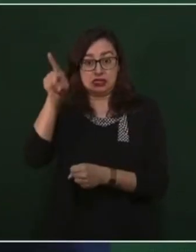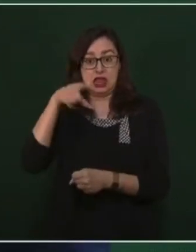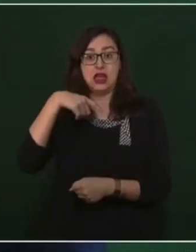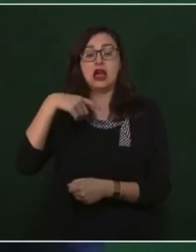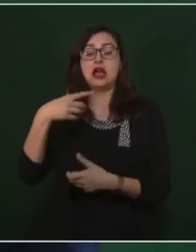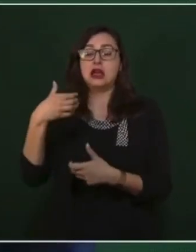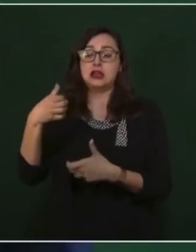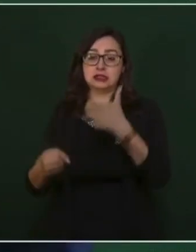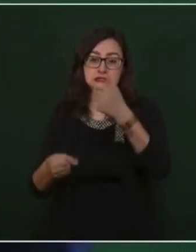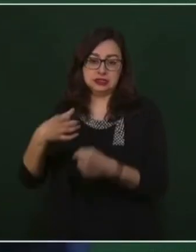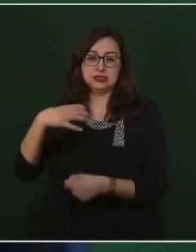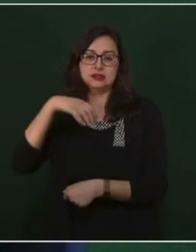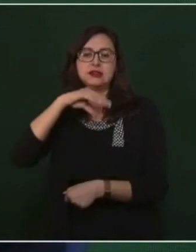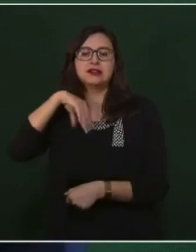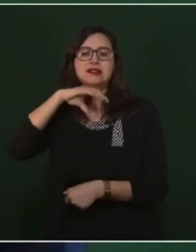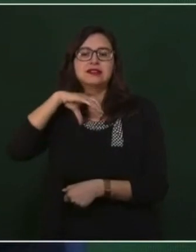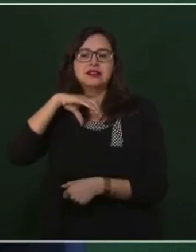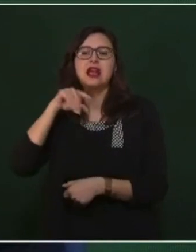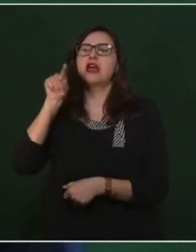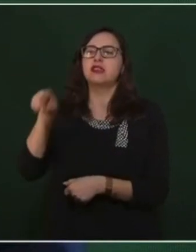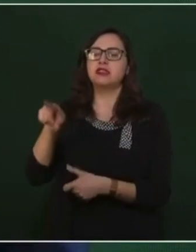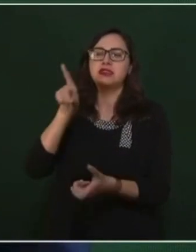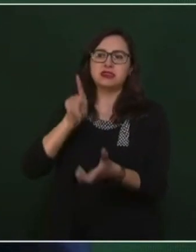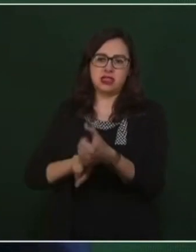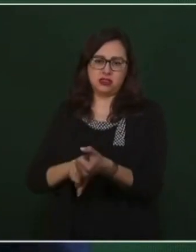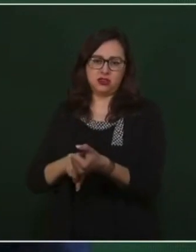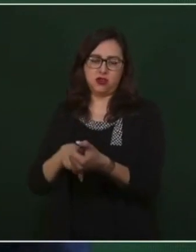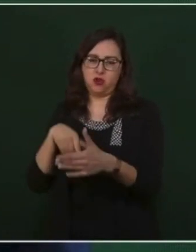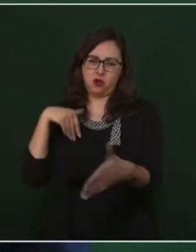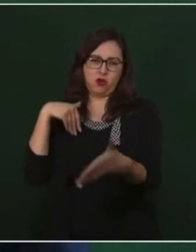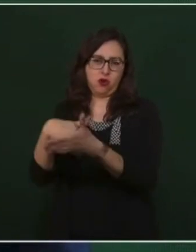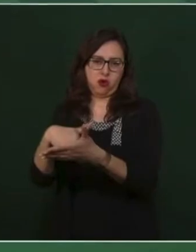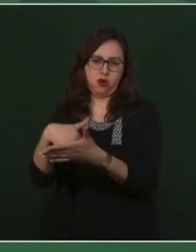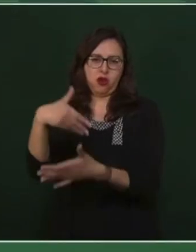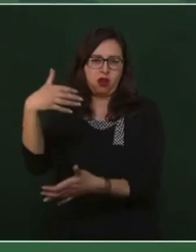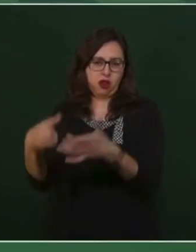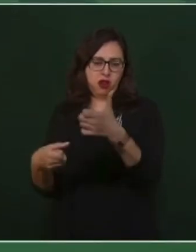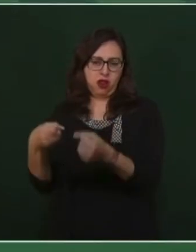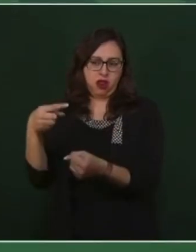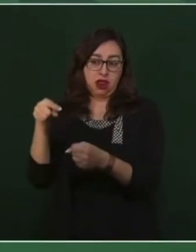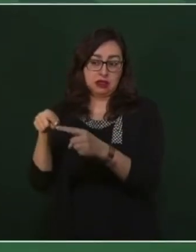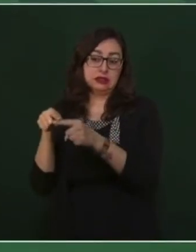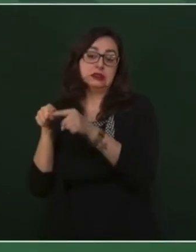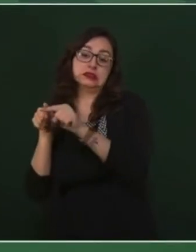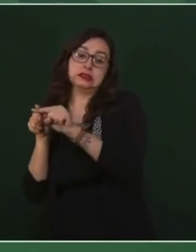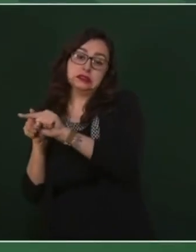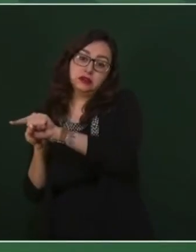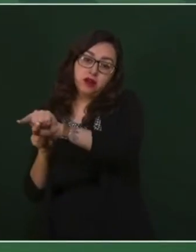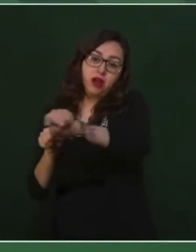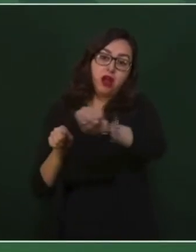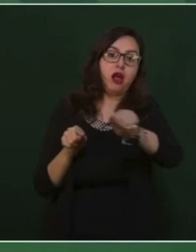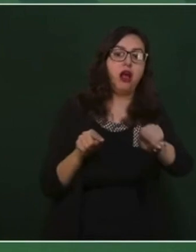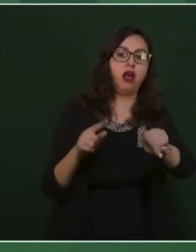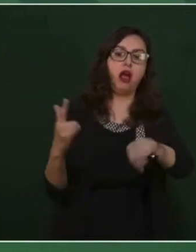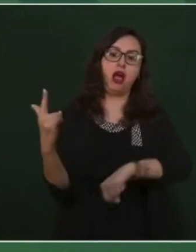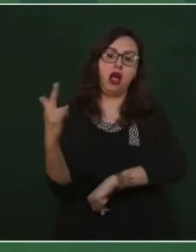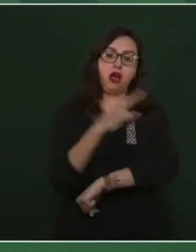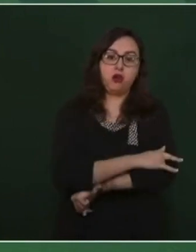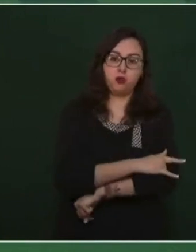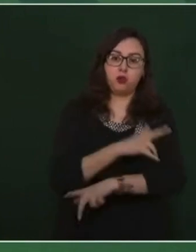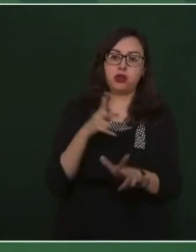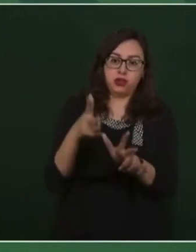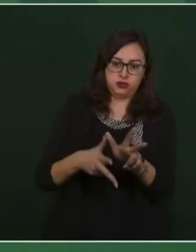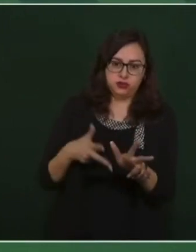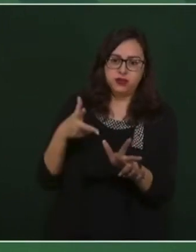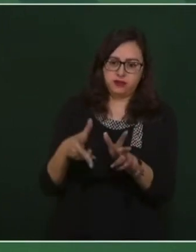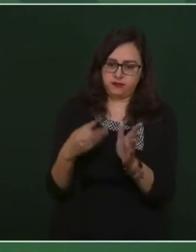Cuando se tenga esa obra concluida del tren de